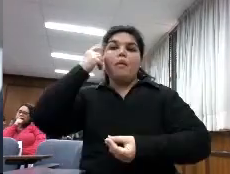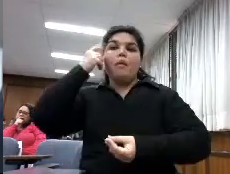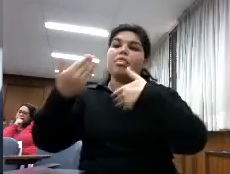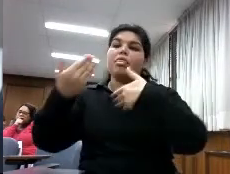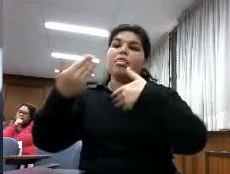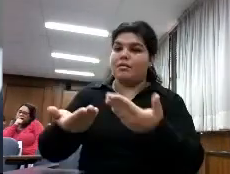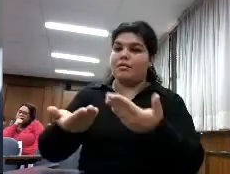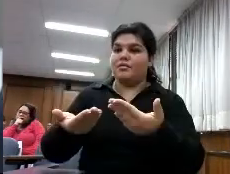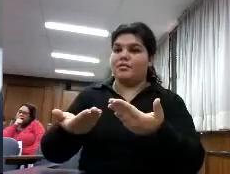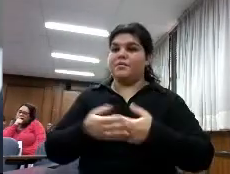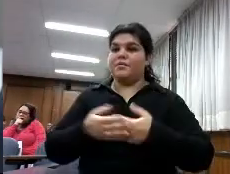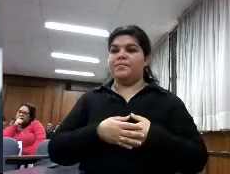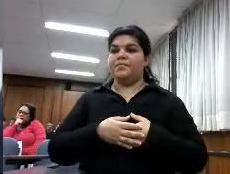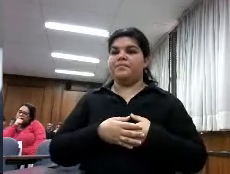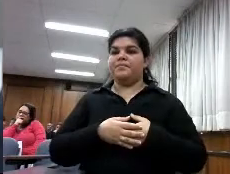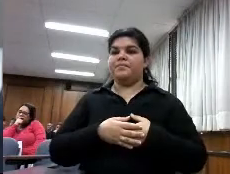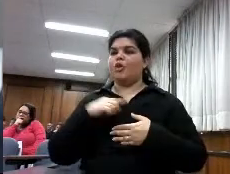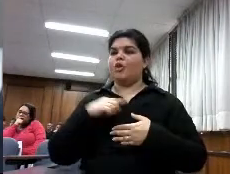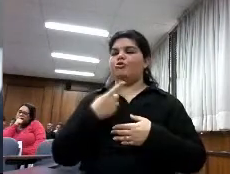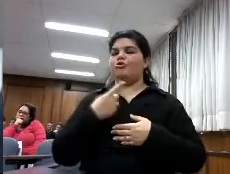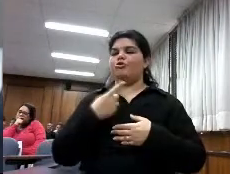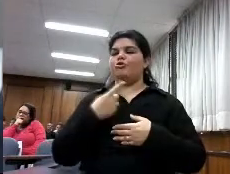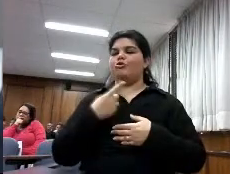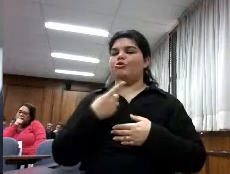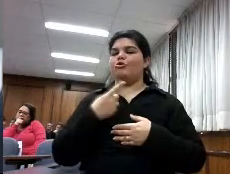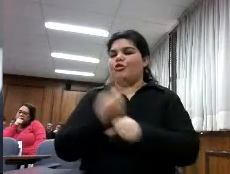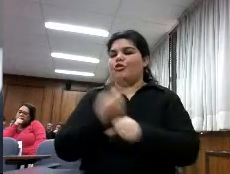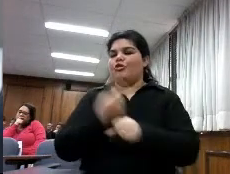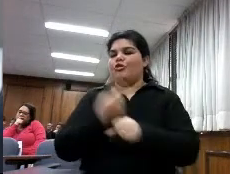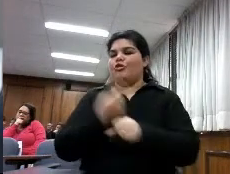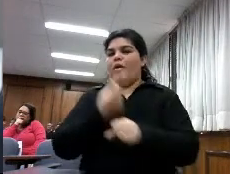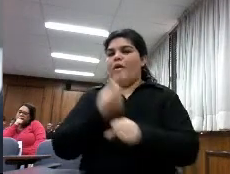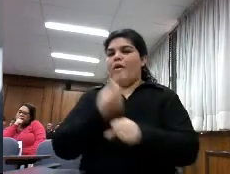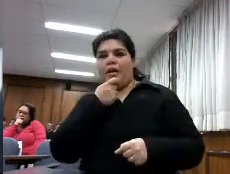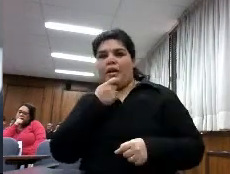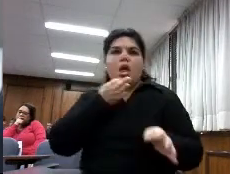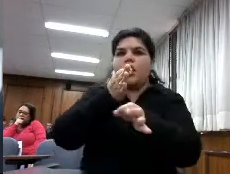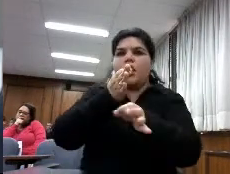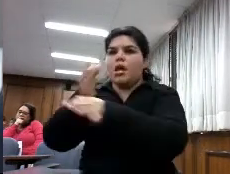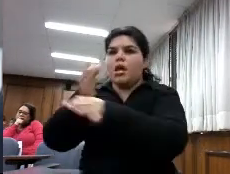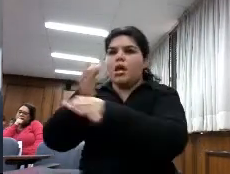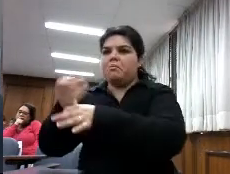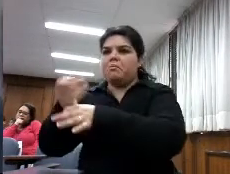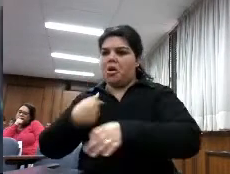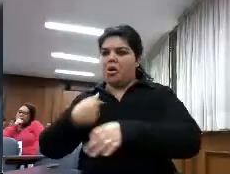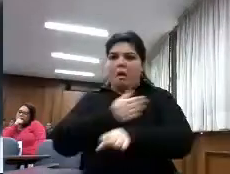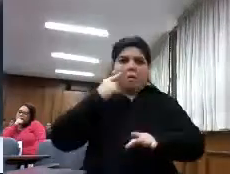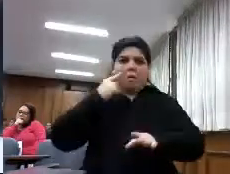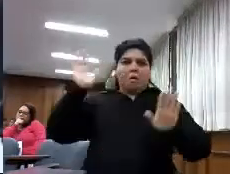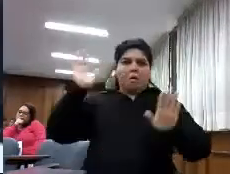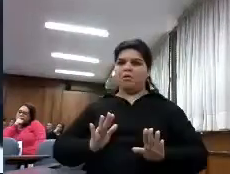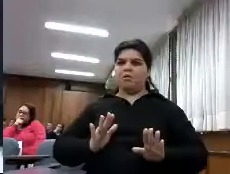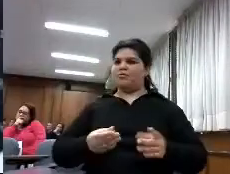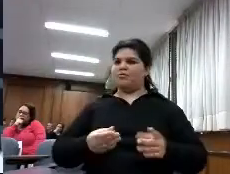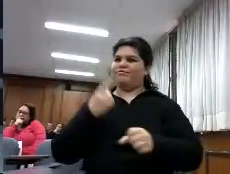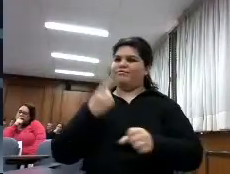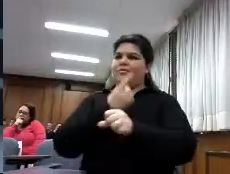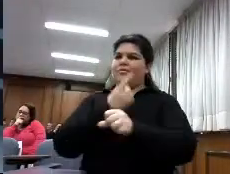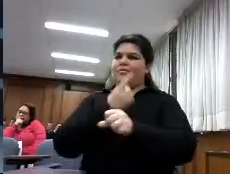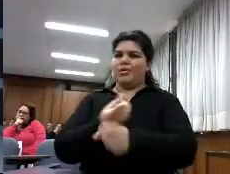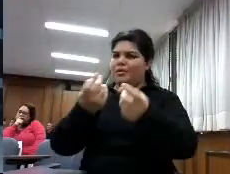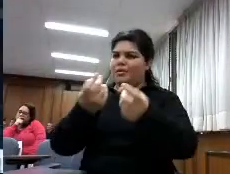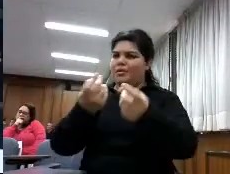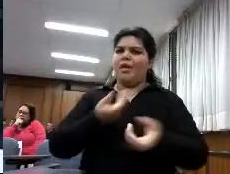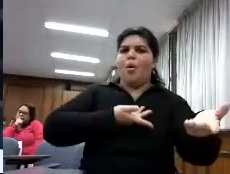podemos ponernos a dar formación sin contar con los docentes está claro tenemos que hacer partícipes a unos y a otros